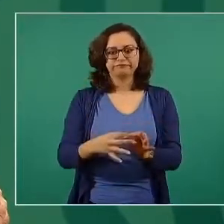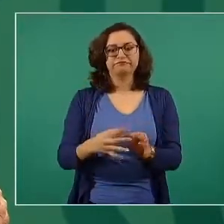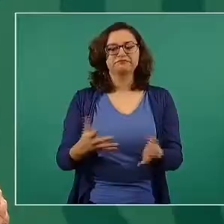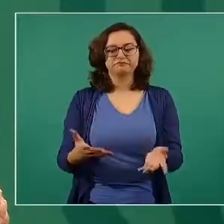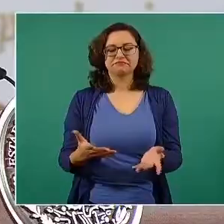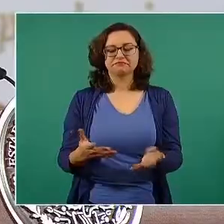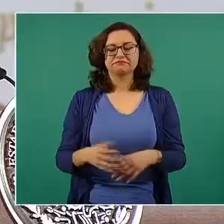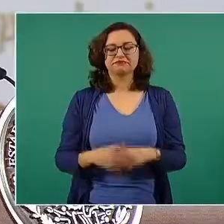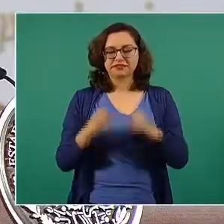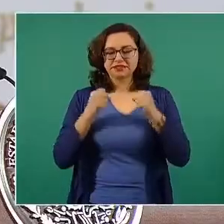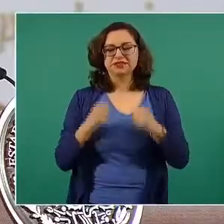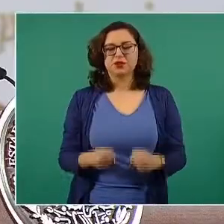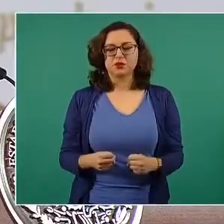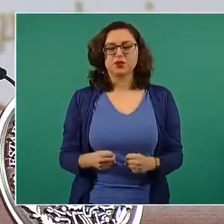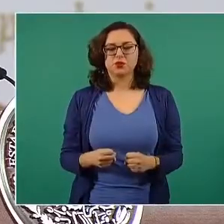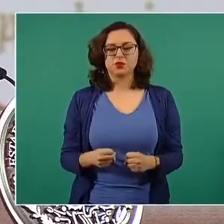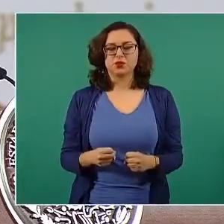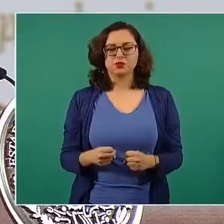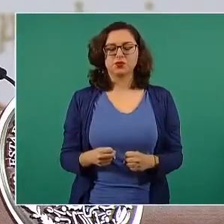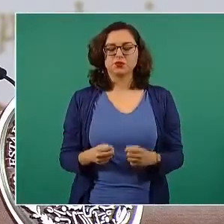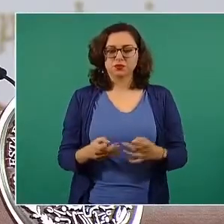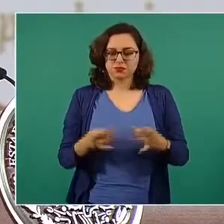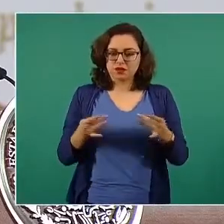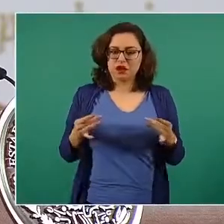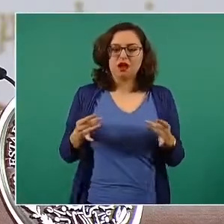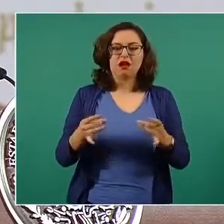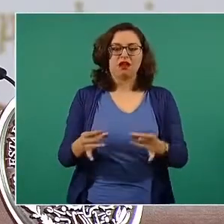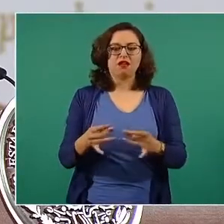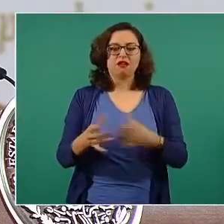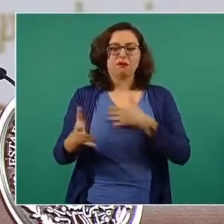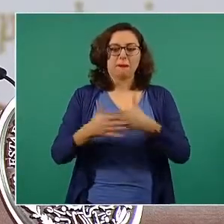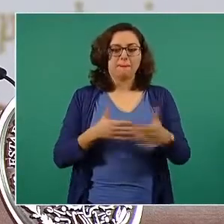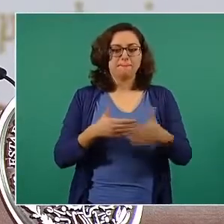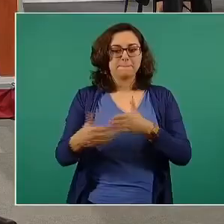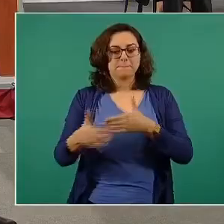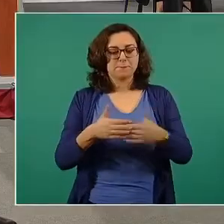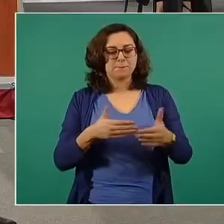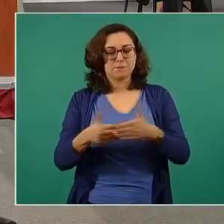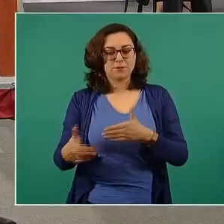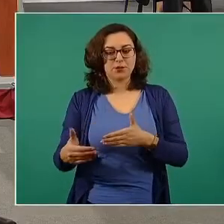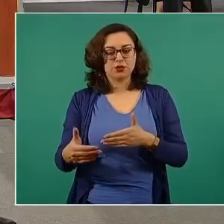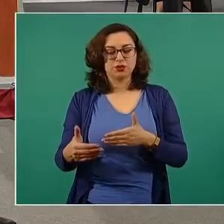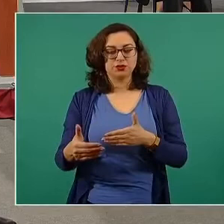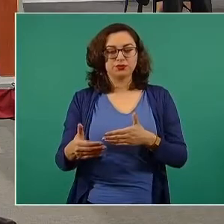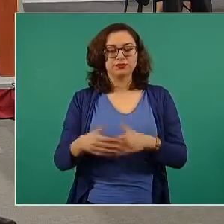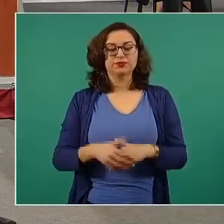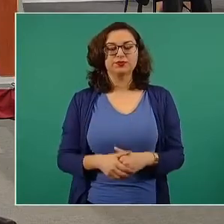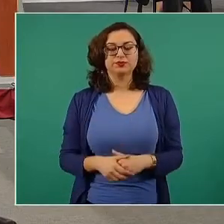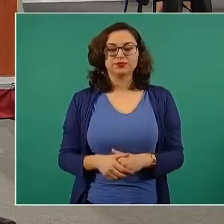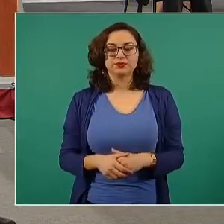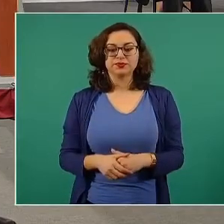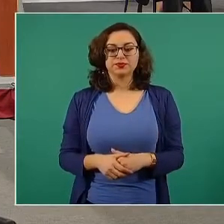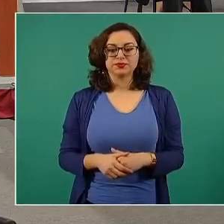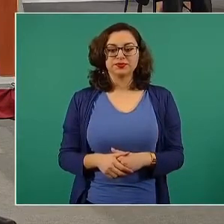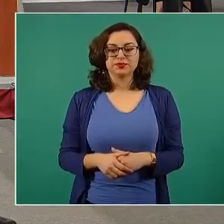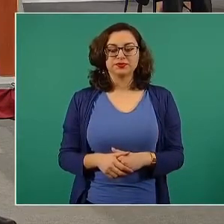haciendo trenes de calidad, modernos, que